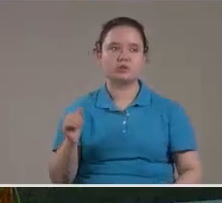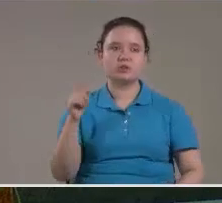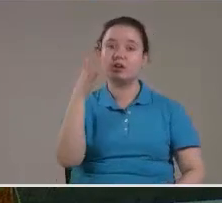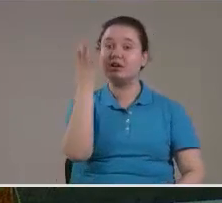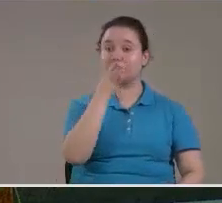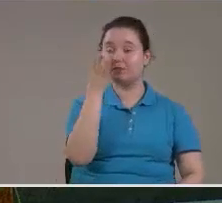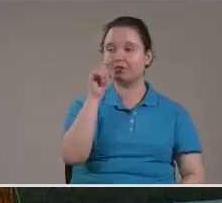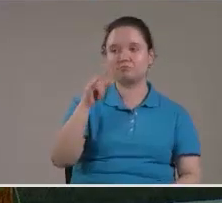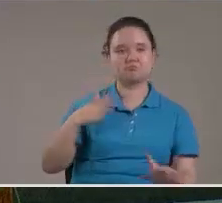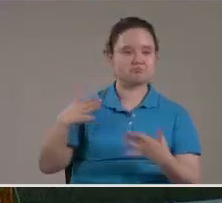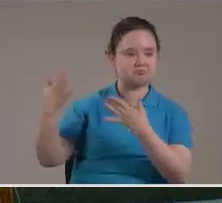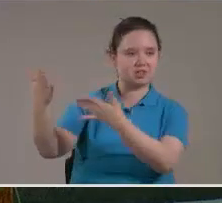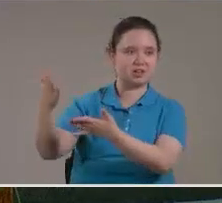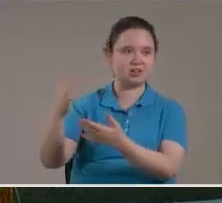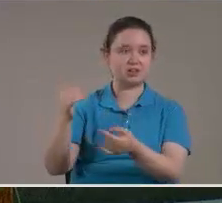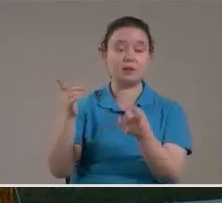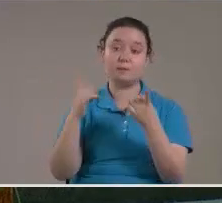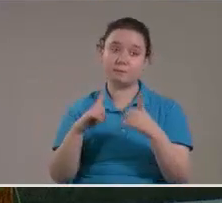Si te la dejo